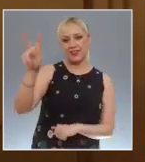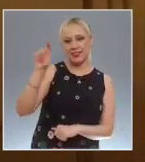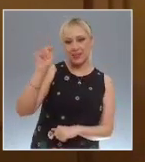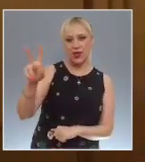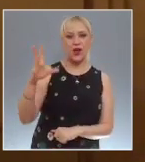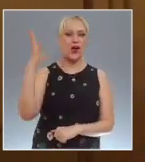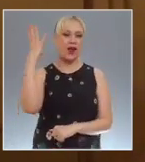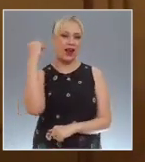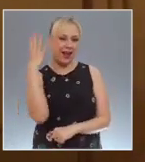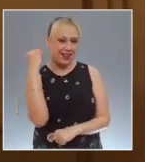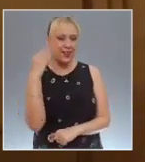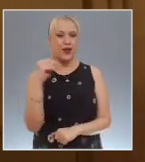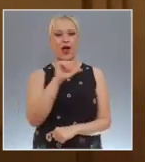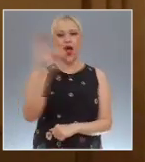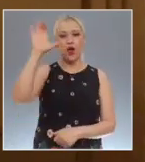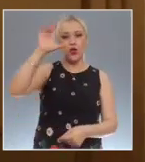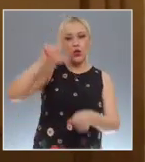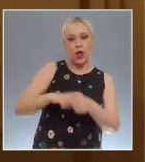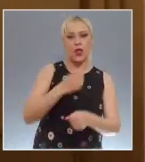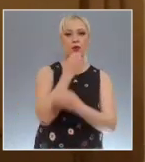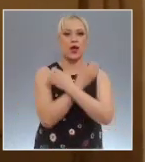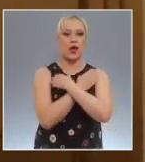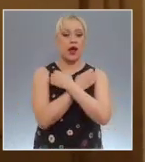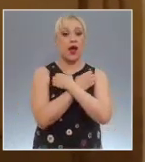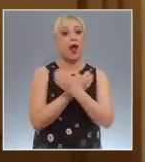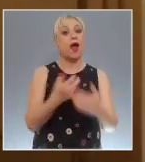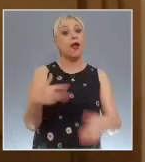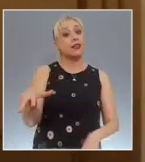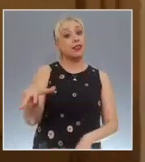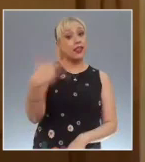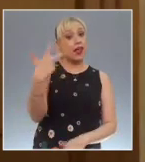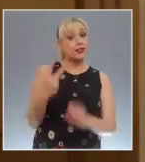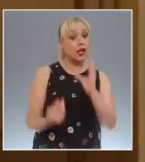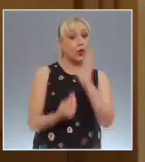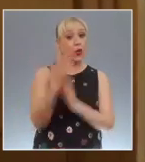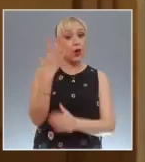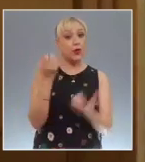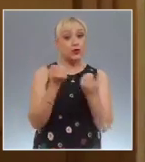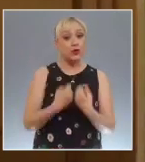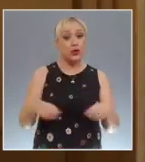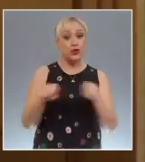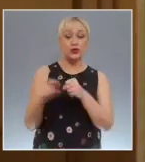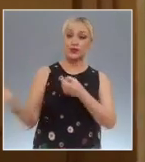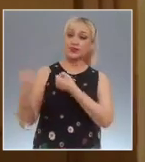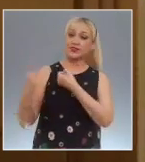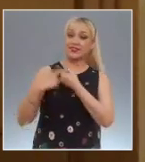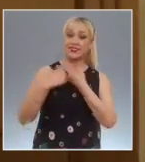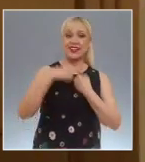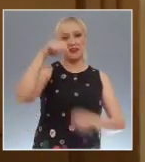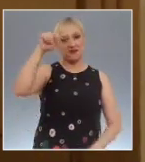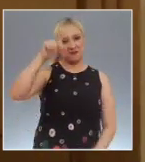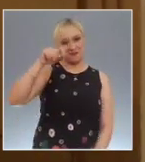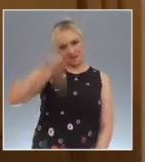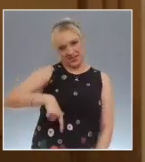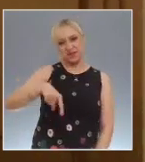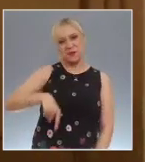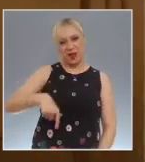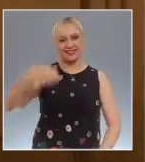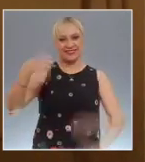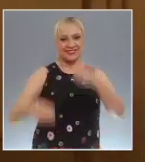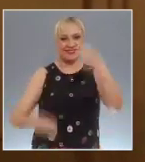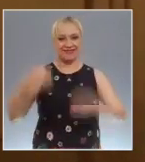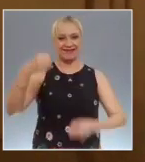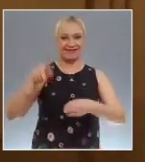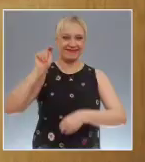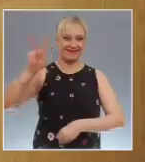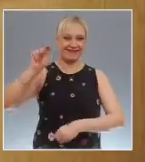bienvenida a 13 nuevos socios entre los que se encuentra el Canal del Poder Judicial de la Federación. En este